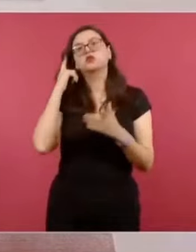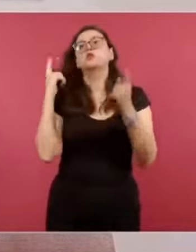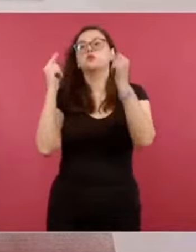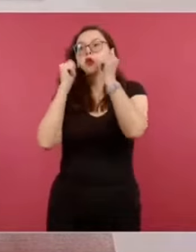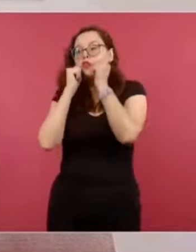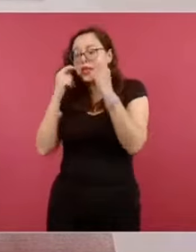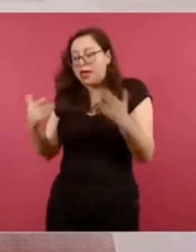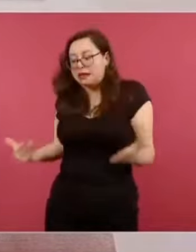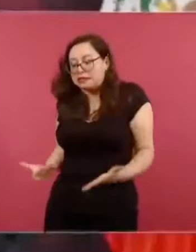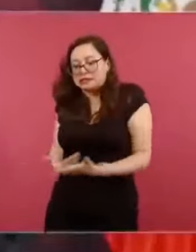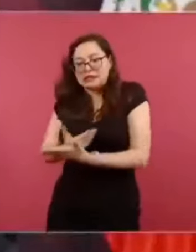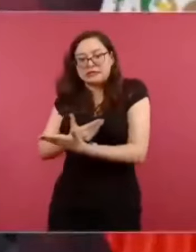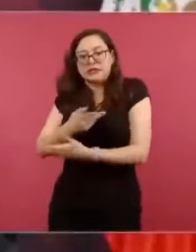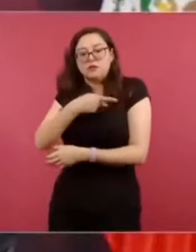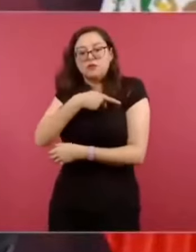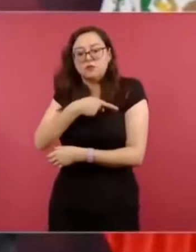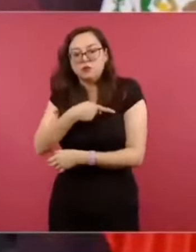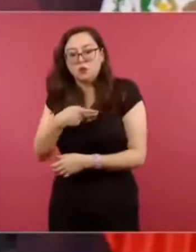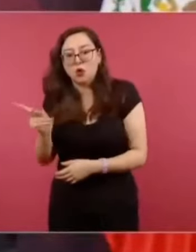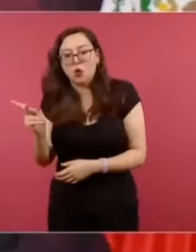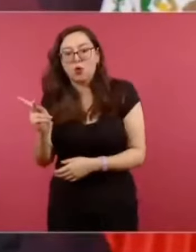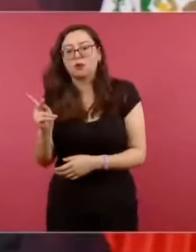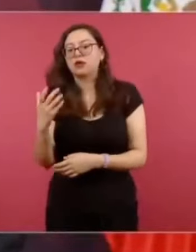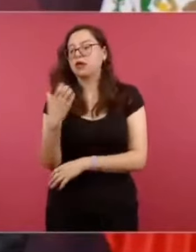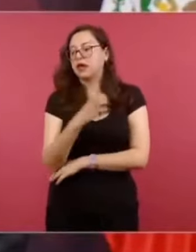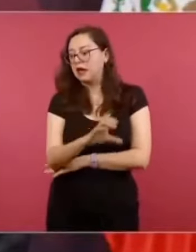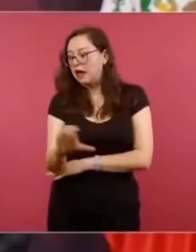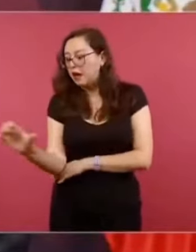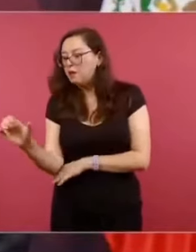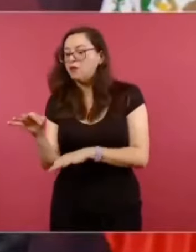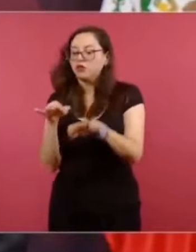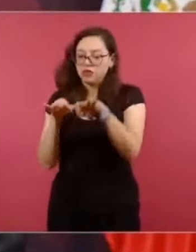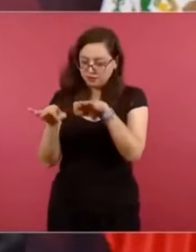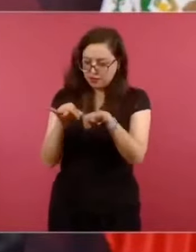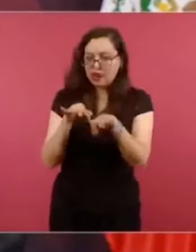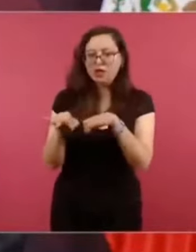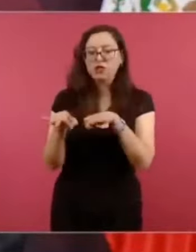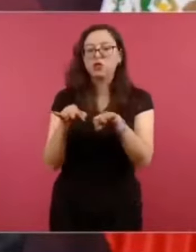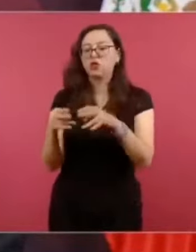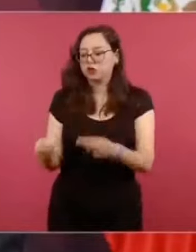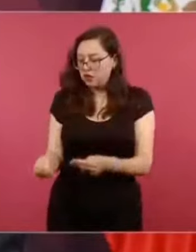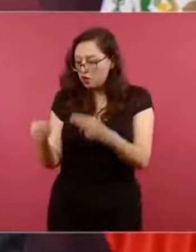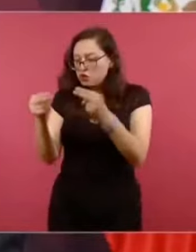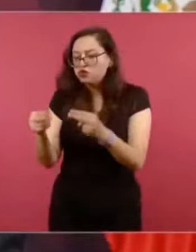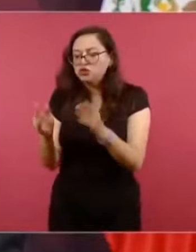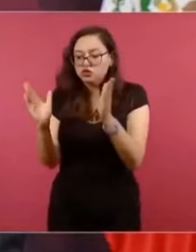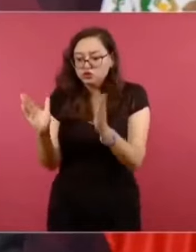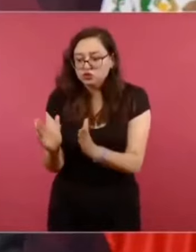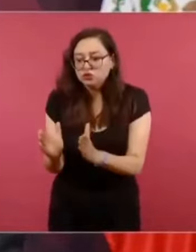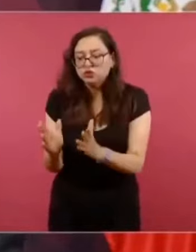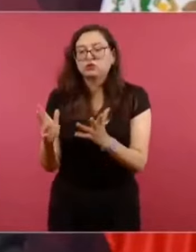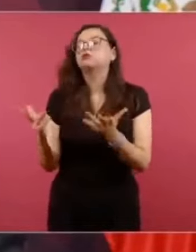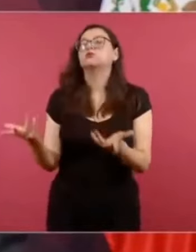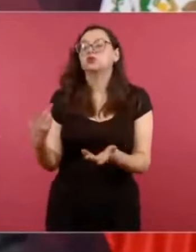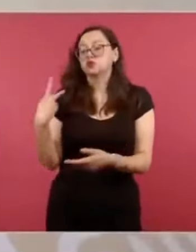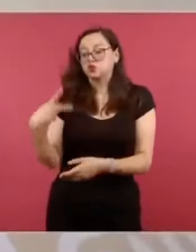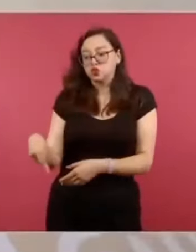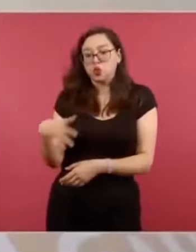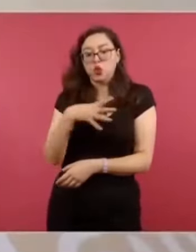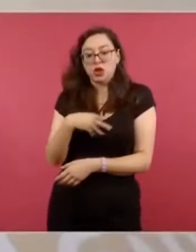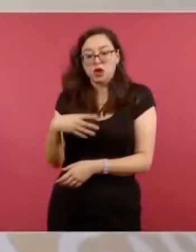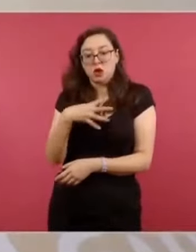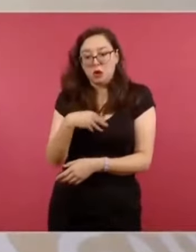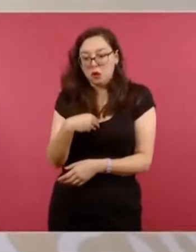el hijo del campesino, el hijo del obrero, el hijo del comerciante, con el